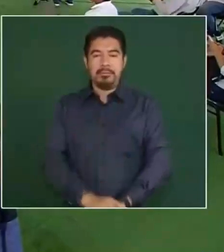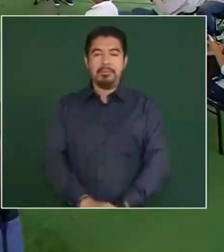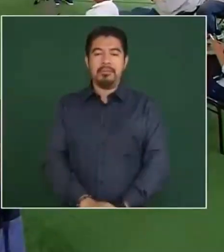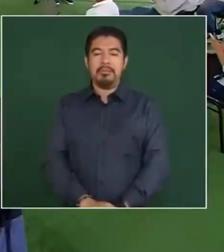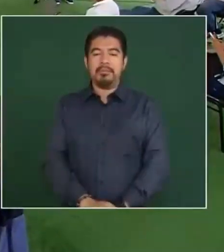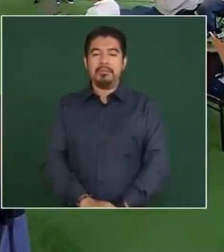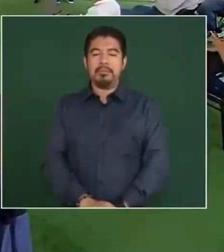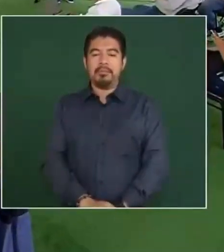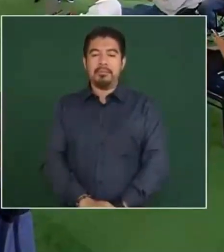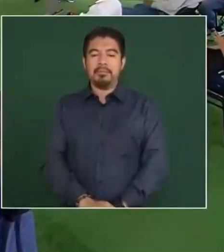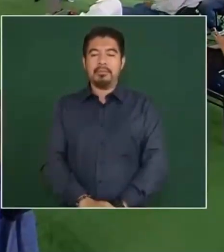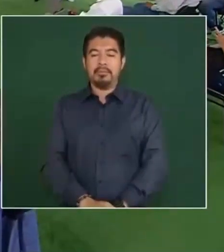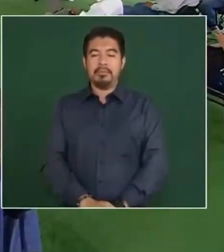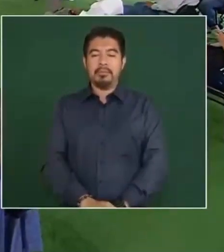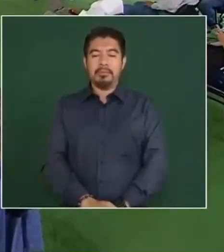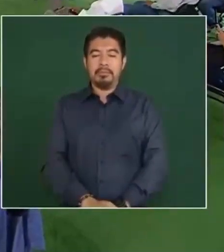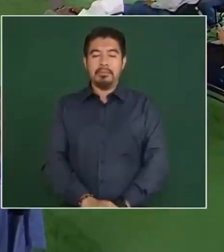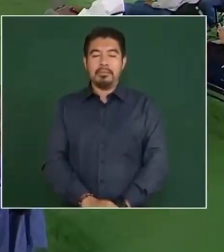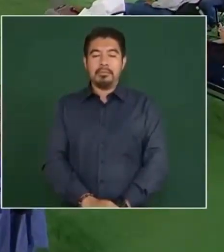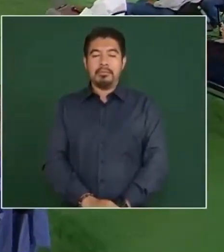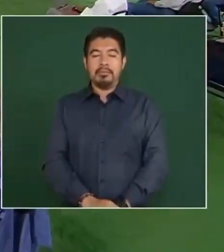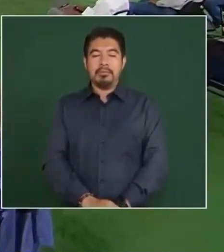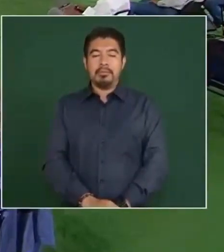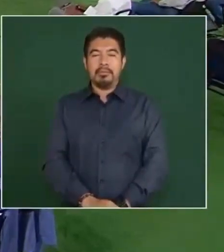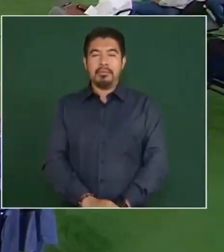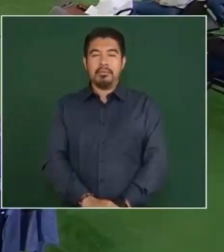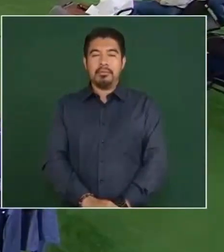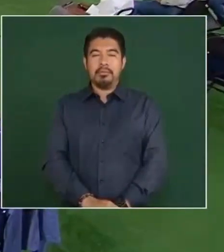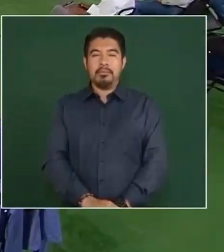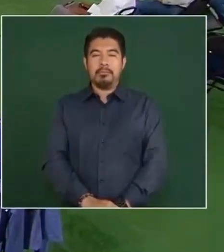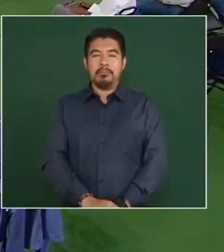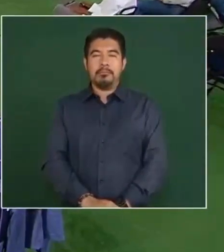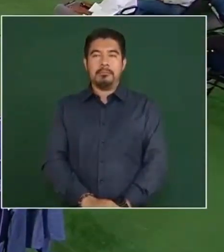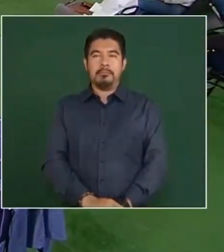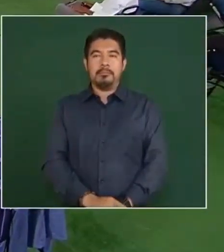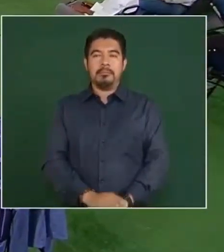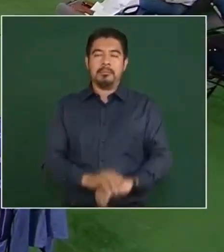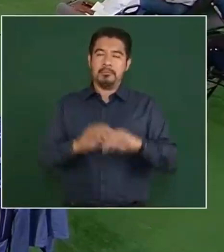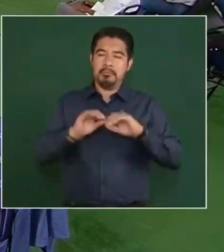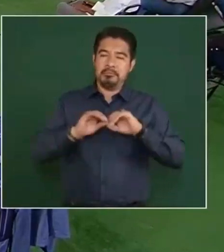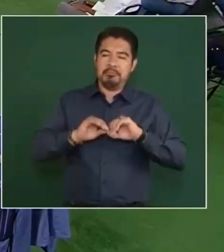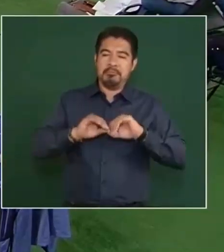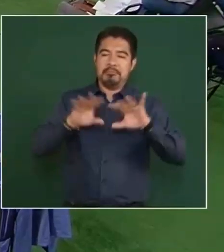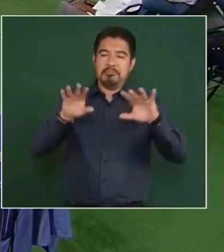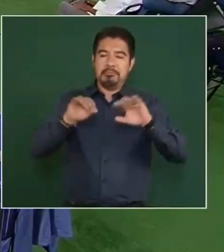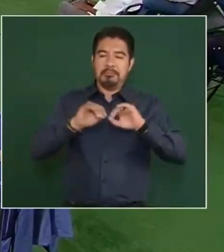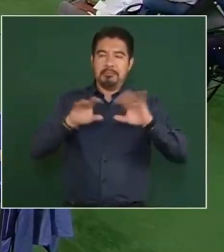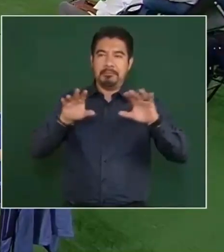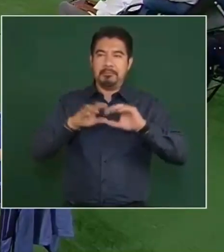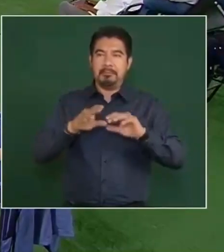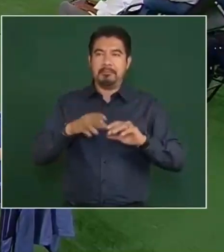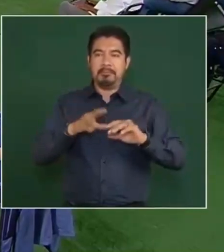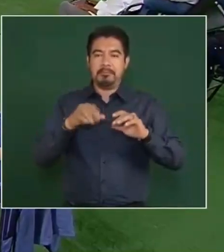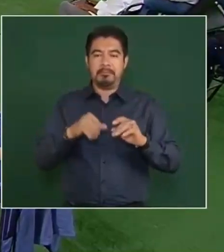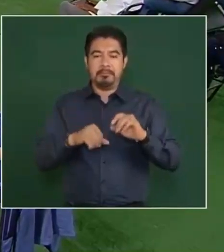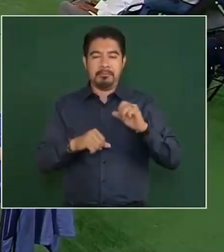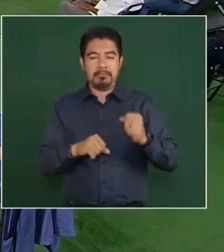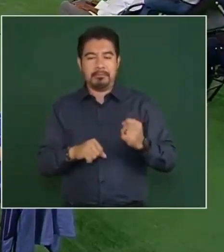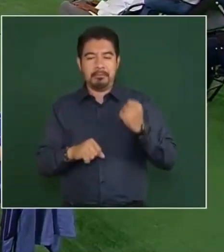Y así publicistas del régimen